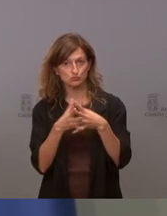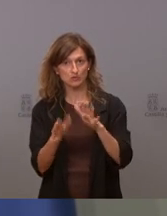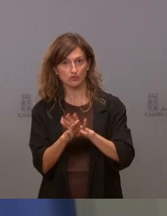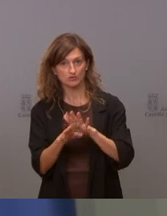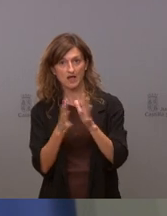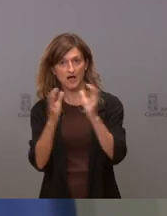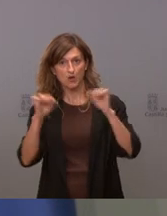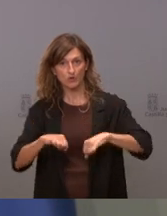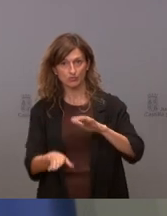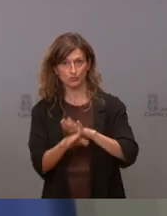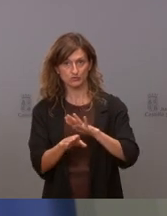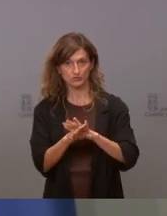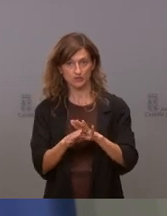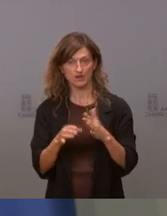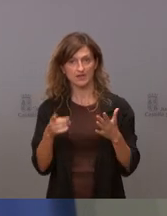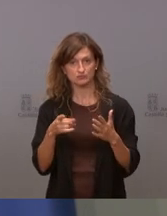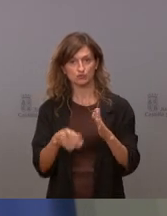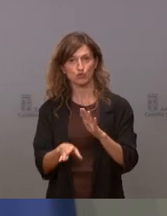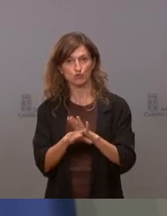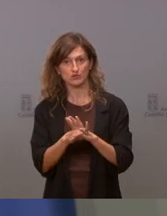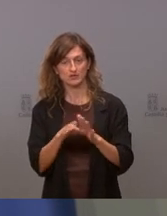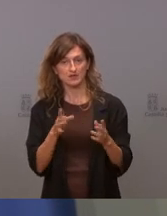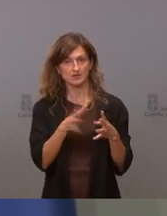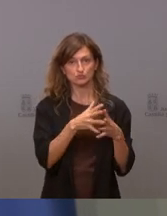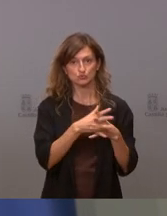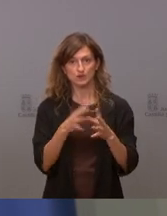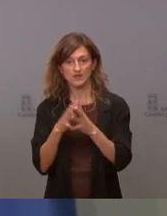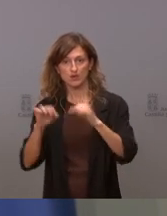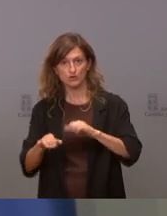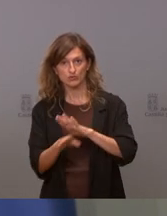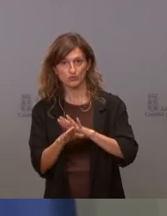acuerdos. Y eso es lo que vamos a hacer, mantener nuestra estructura y nuestros acuerdos.